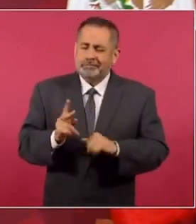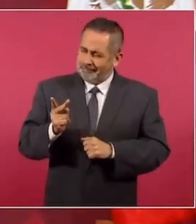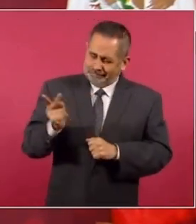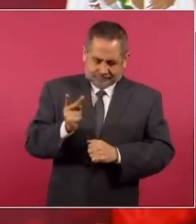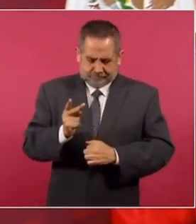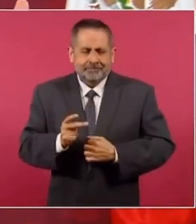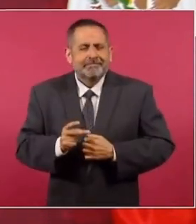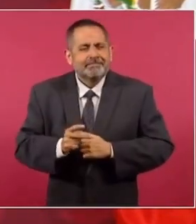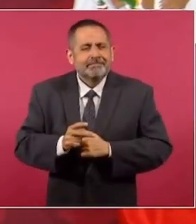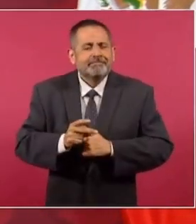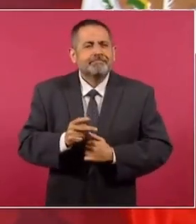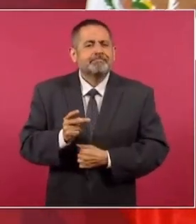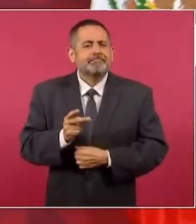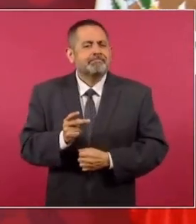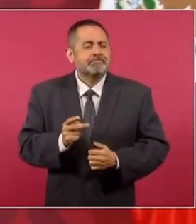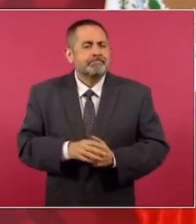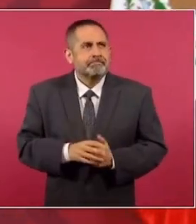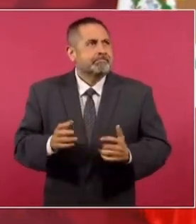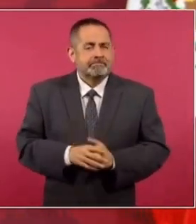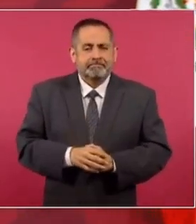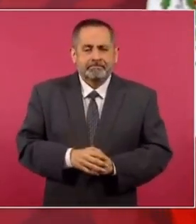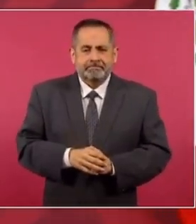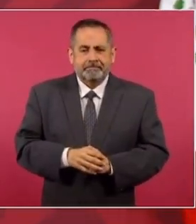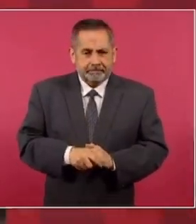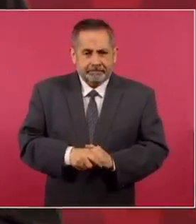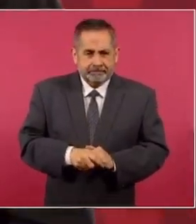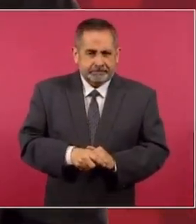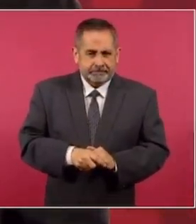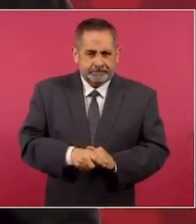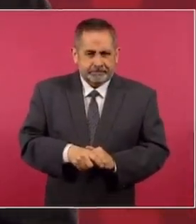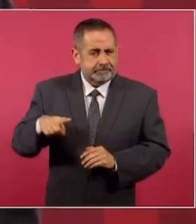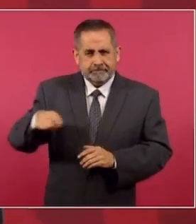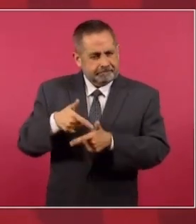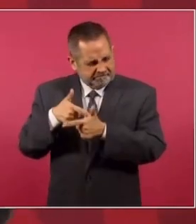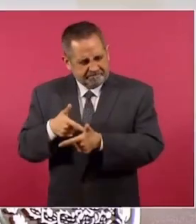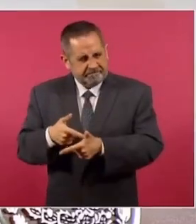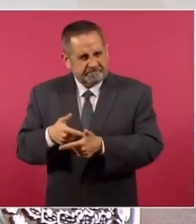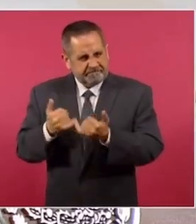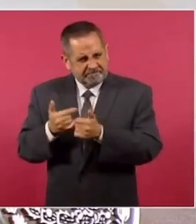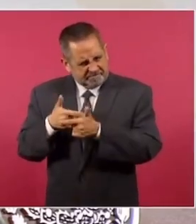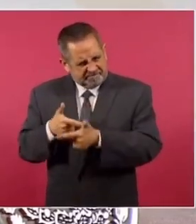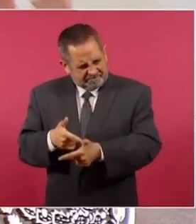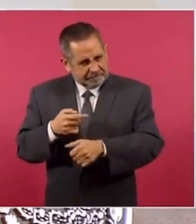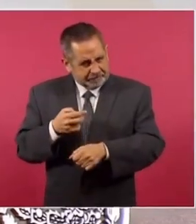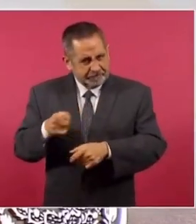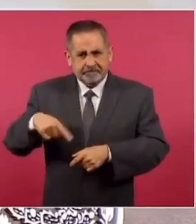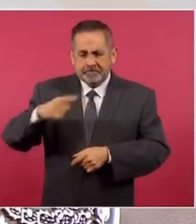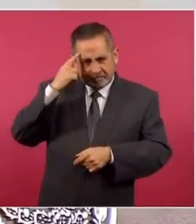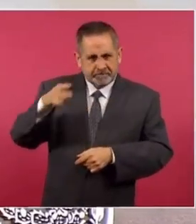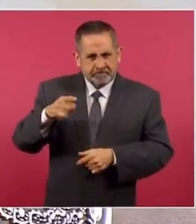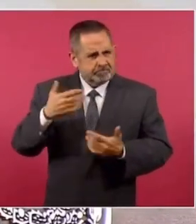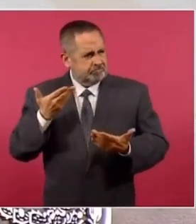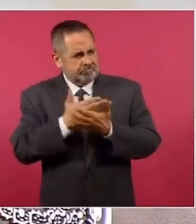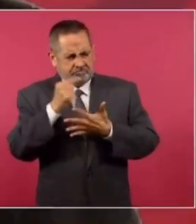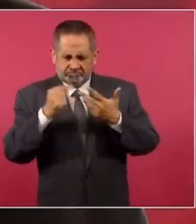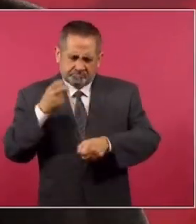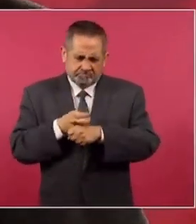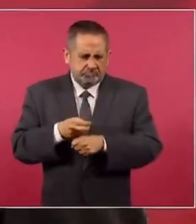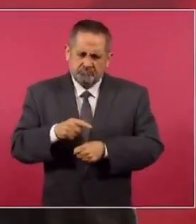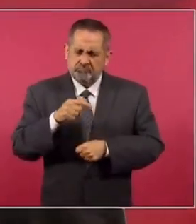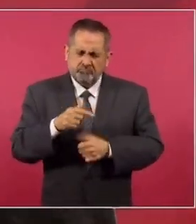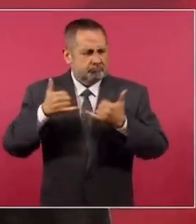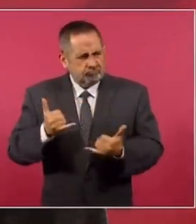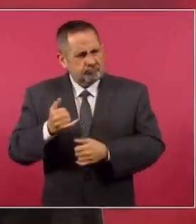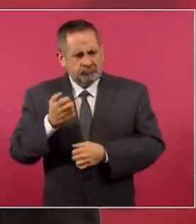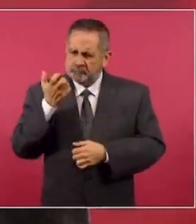Es que son muy perseverantes en sus planteamientos. Nadie quiere